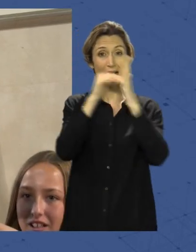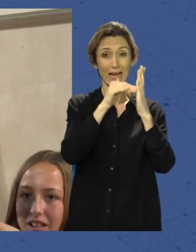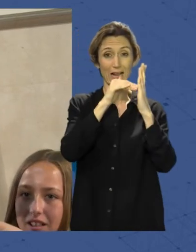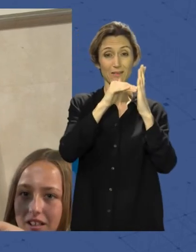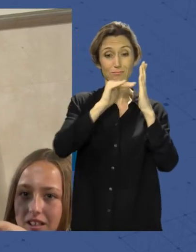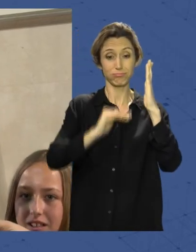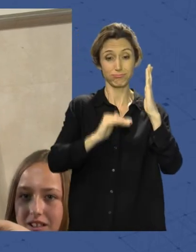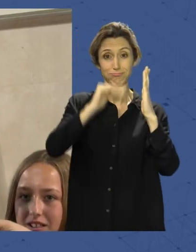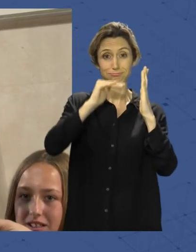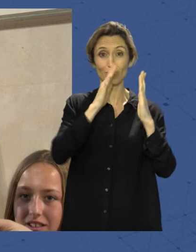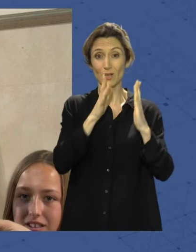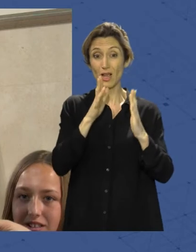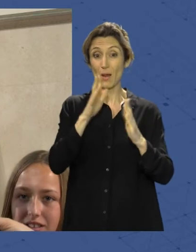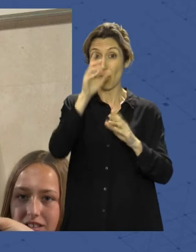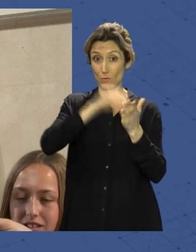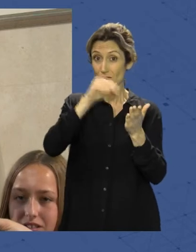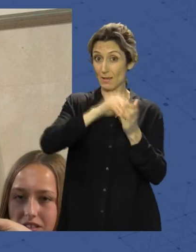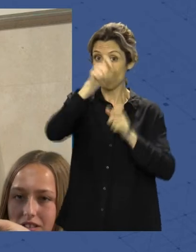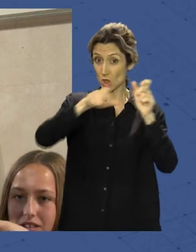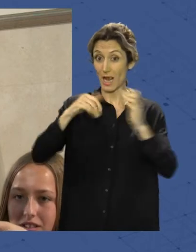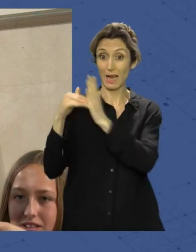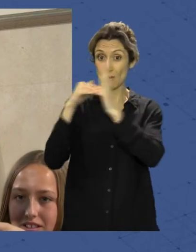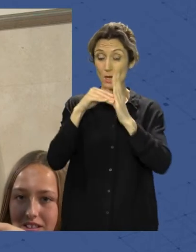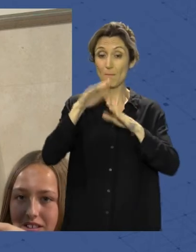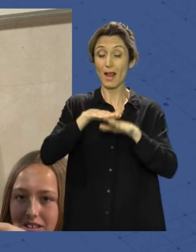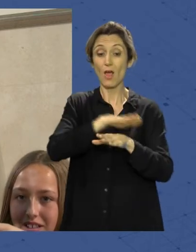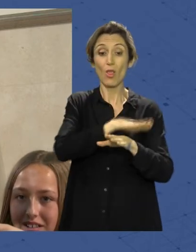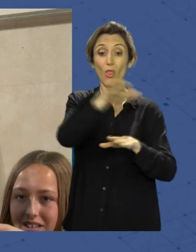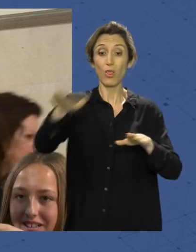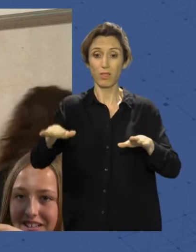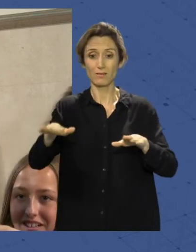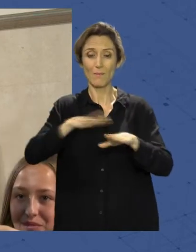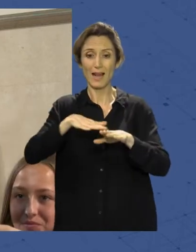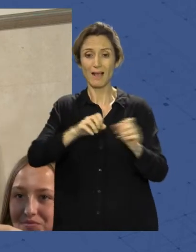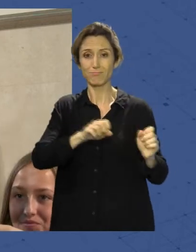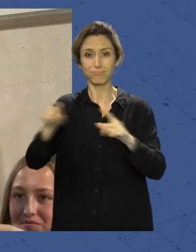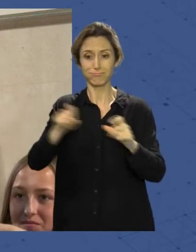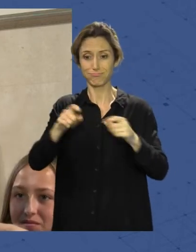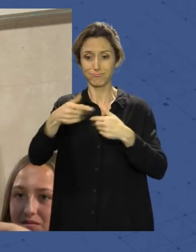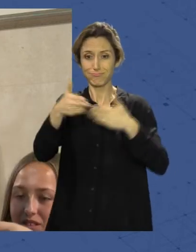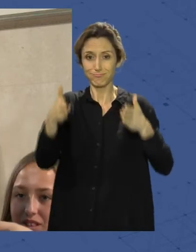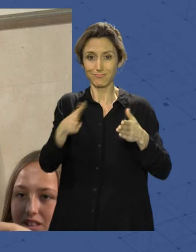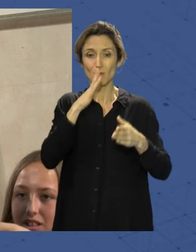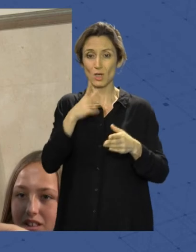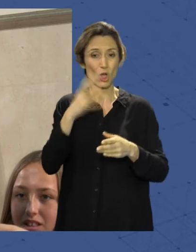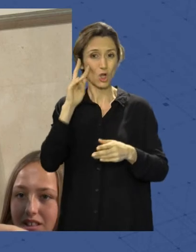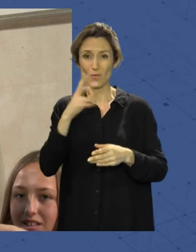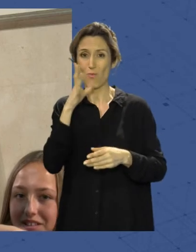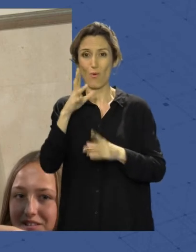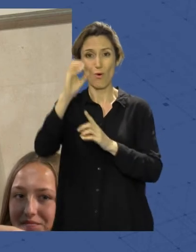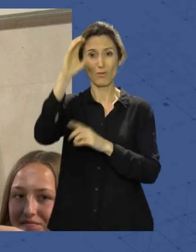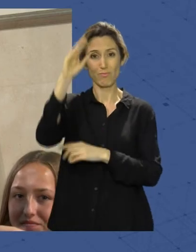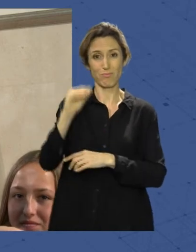camioneros para descargar se ponen delante de los semáforos y no se puede ver si está en verde o en rojo. Y muchas veces,